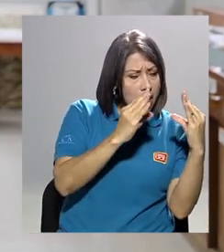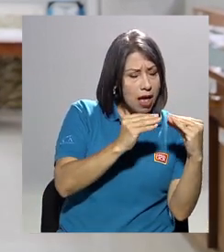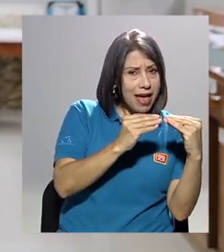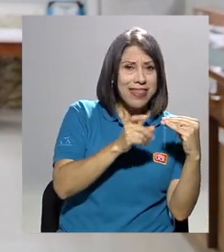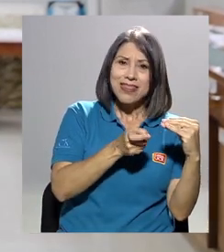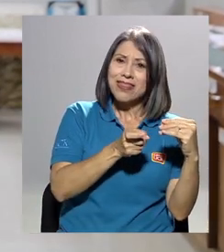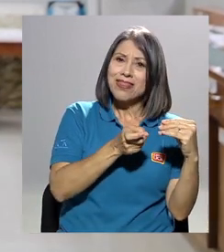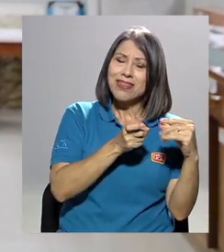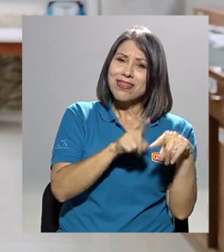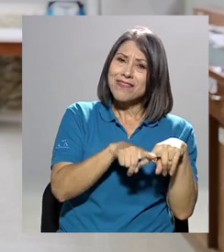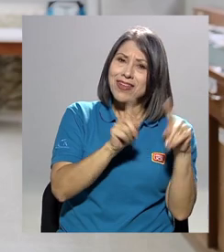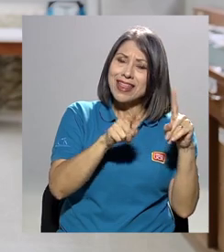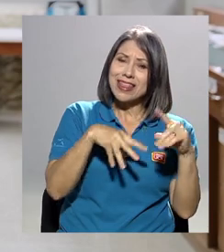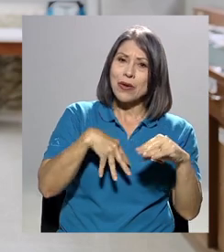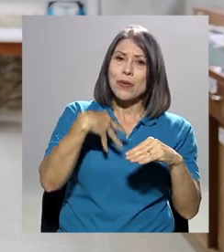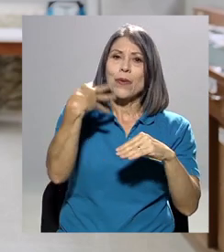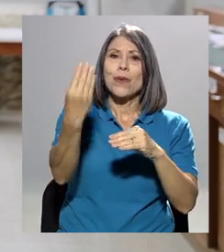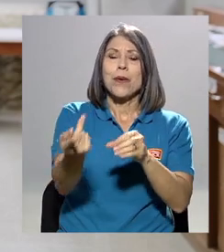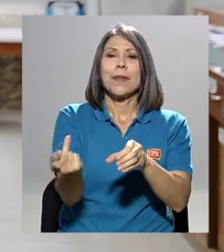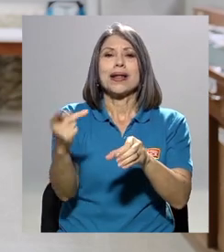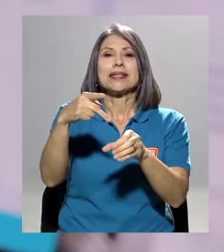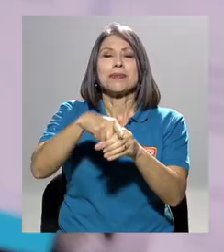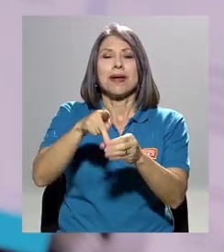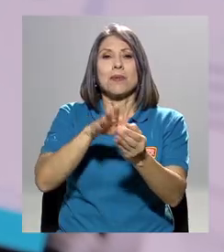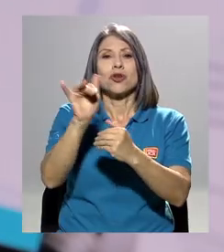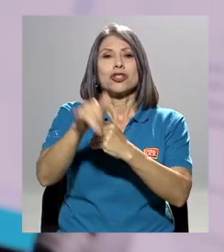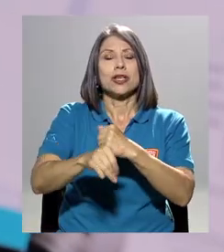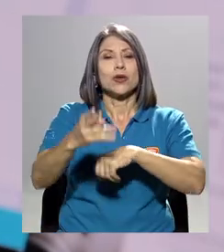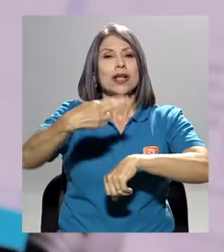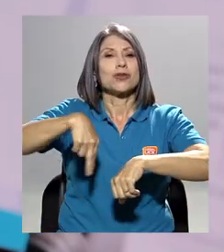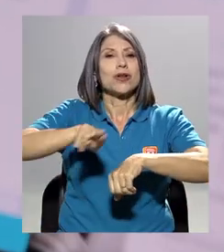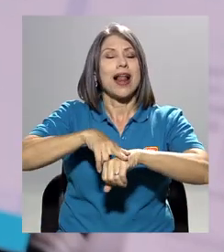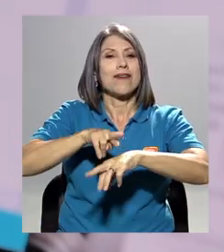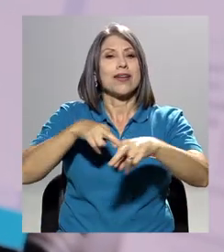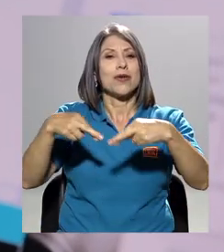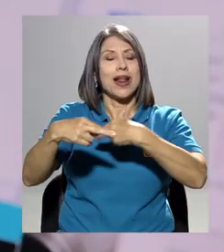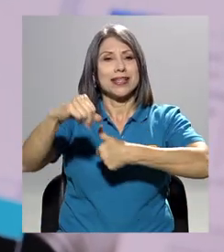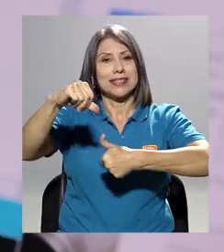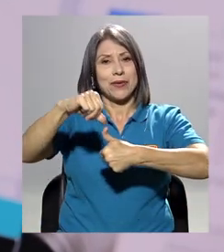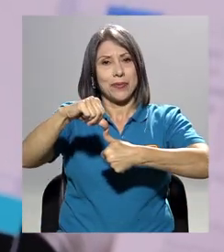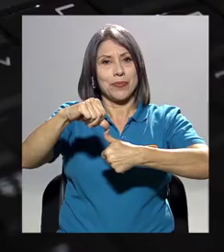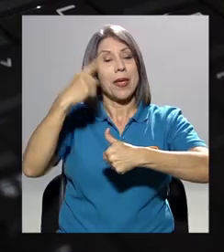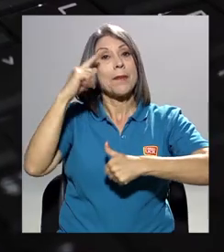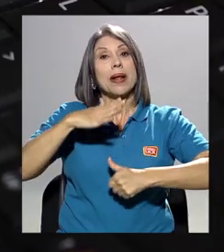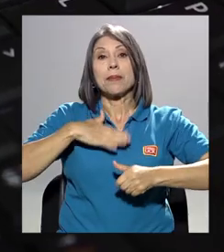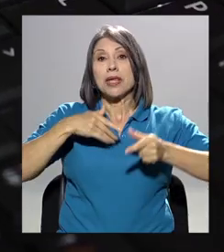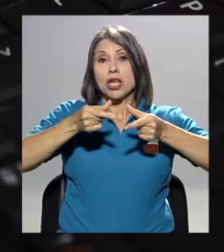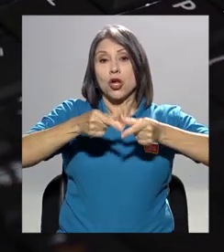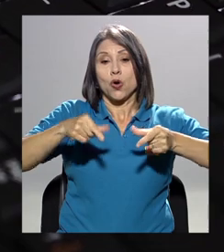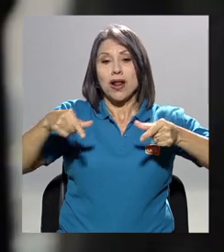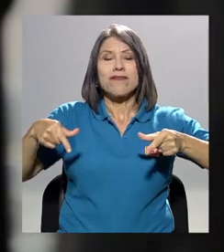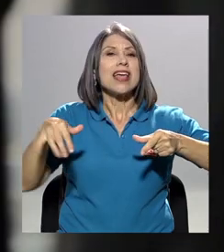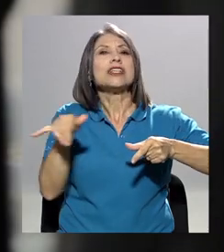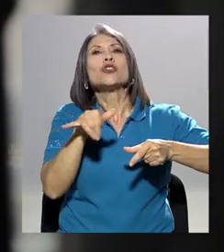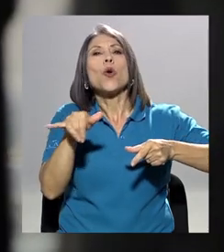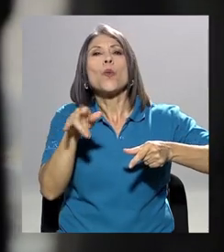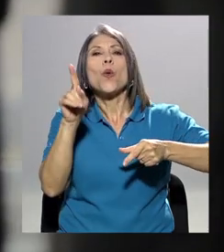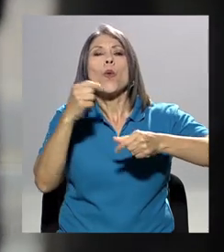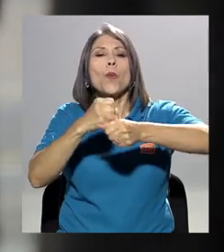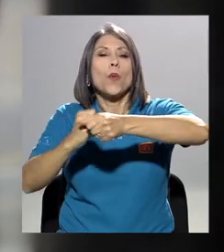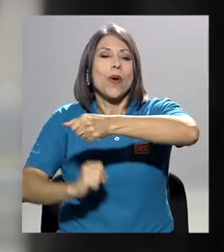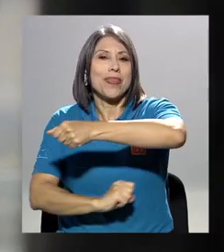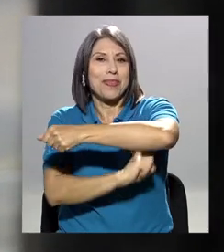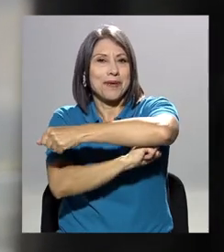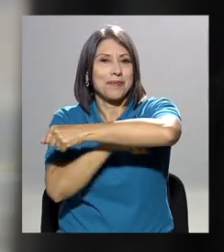ya a nivel no solo nacional sino regional, centroamericano. Para mí la geografía es como una ciencia que es tanto un puente entre